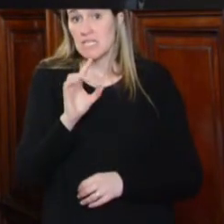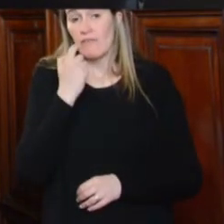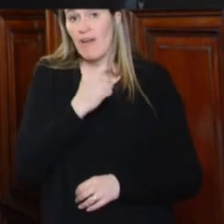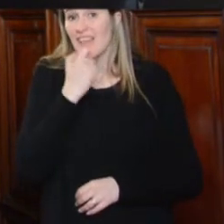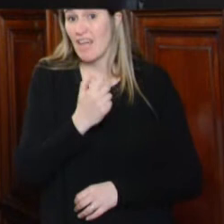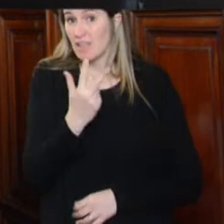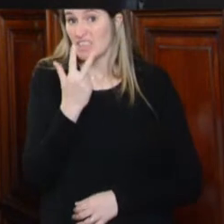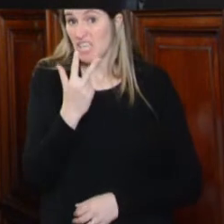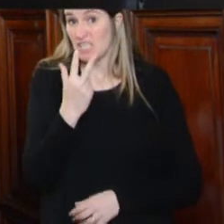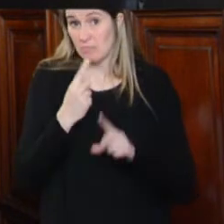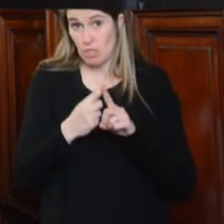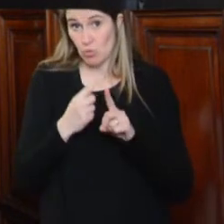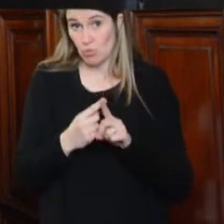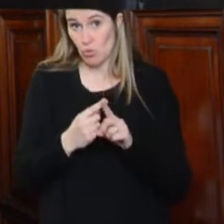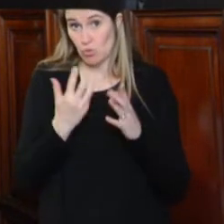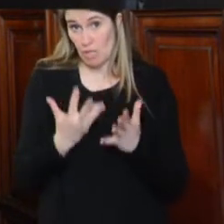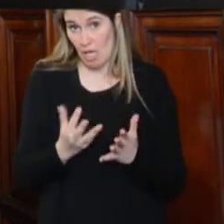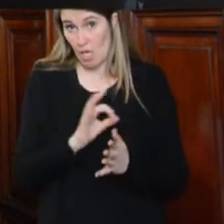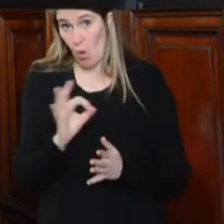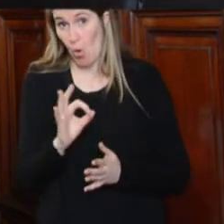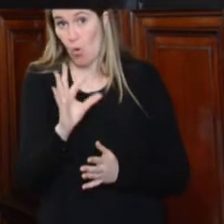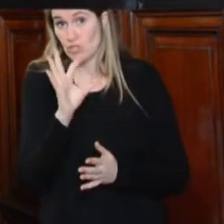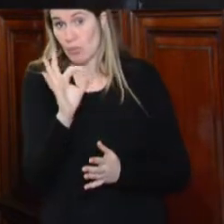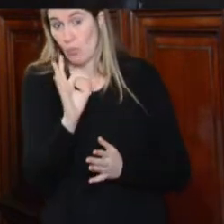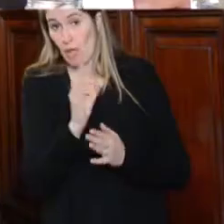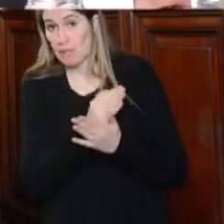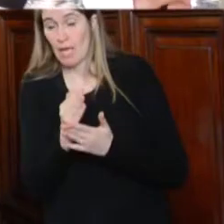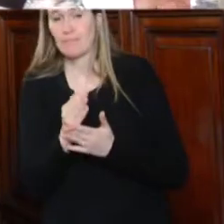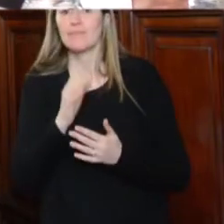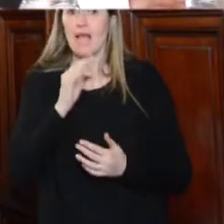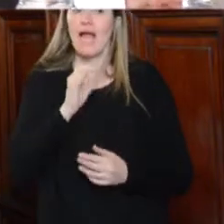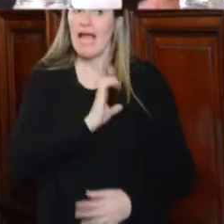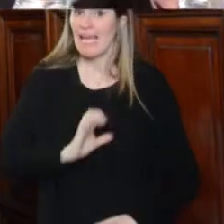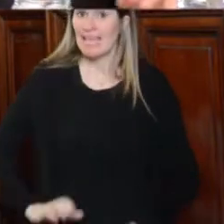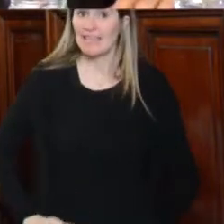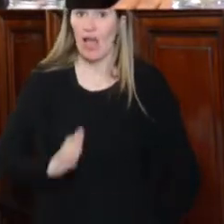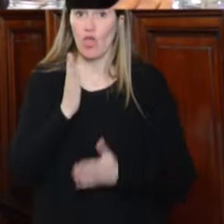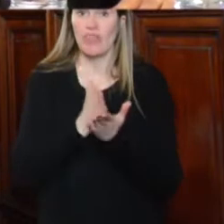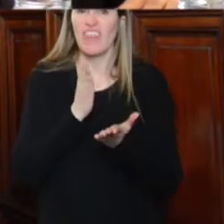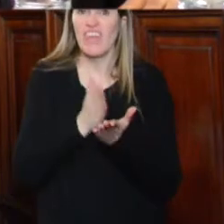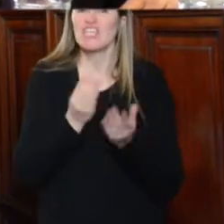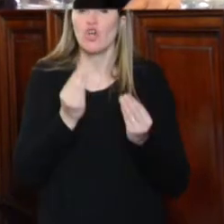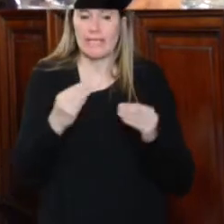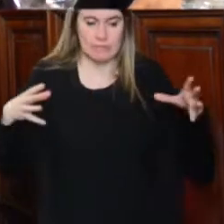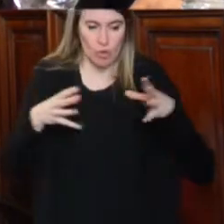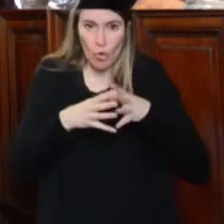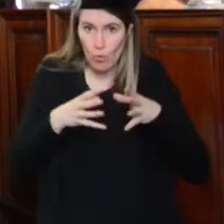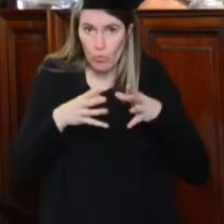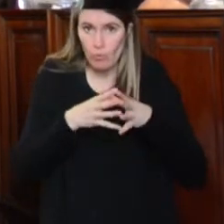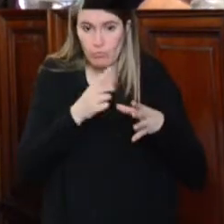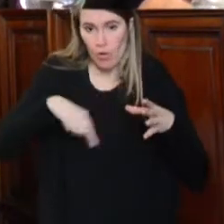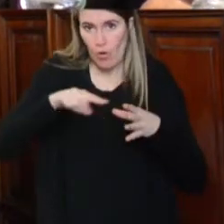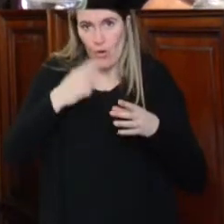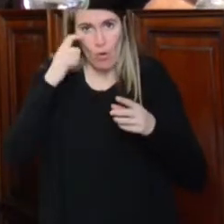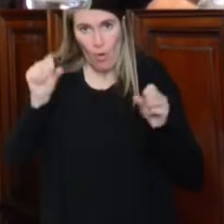minutos y podía ser unos 50 más, si fuera el caso. El Estado de Derecho es una construcción colectiva en el marco de un